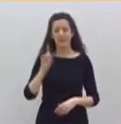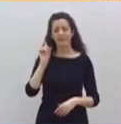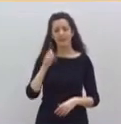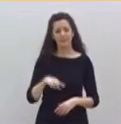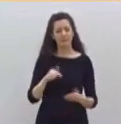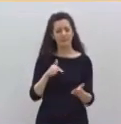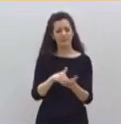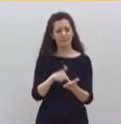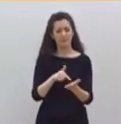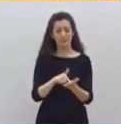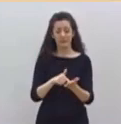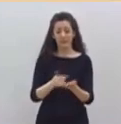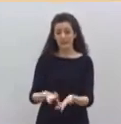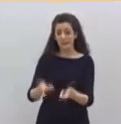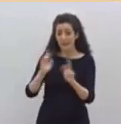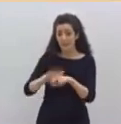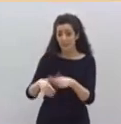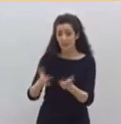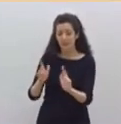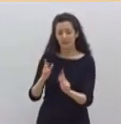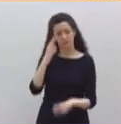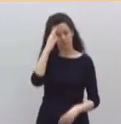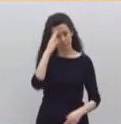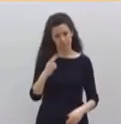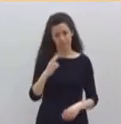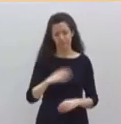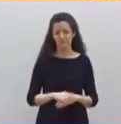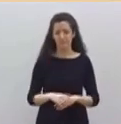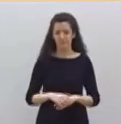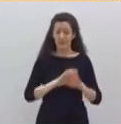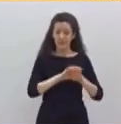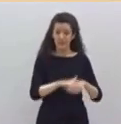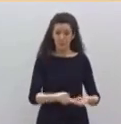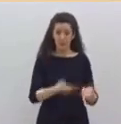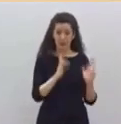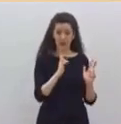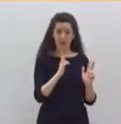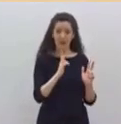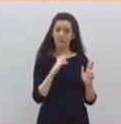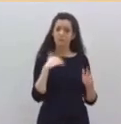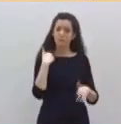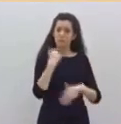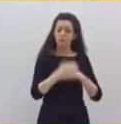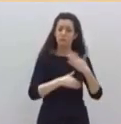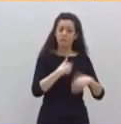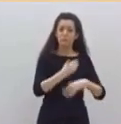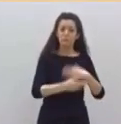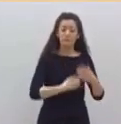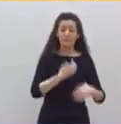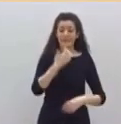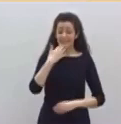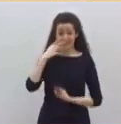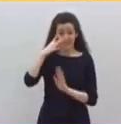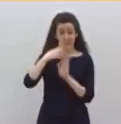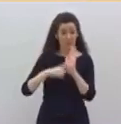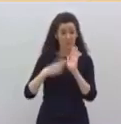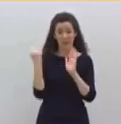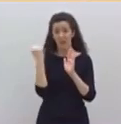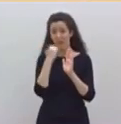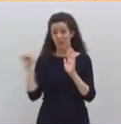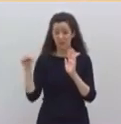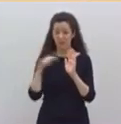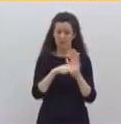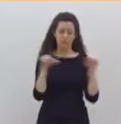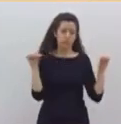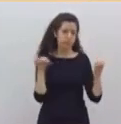Las democracias mueren cuando se empiezan a incumplir las normas no escritas. Les recuerdo que ya les he recomendado alguna vez el libro de Ziblatt y